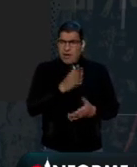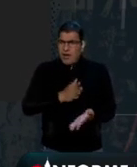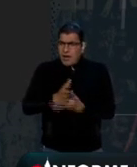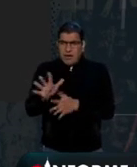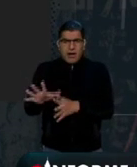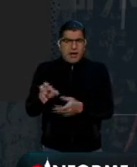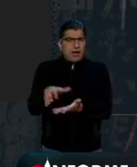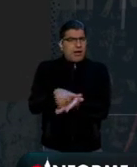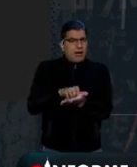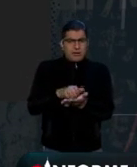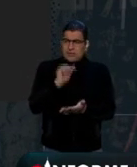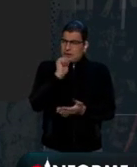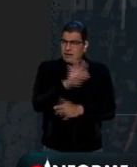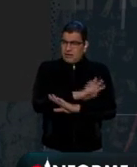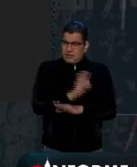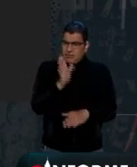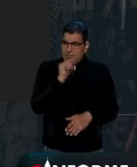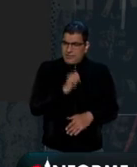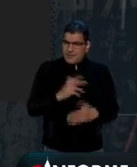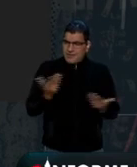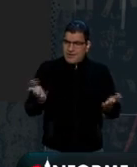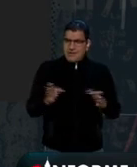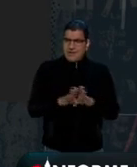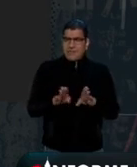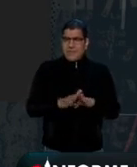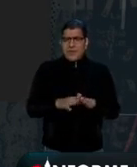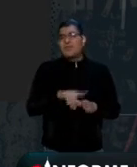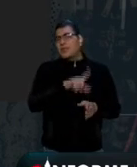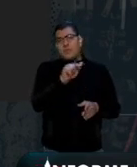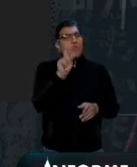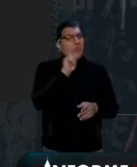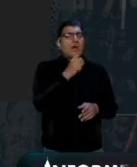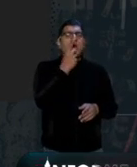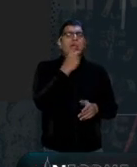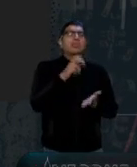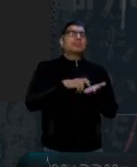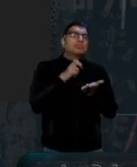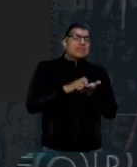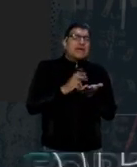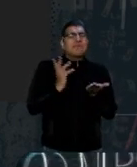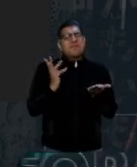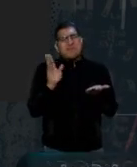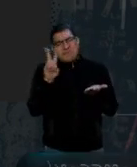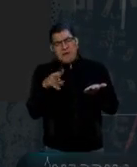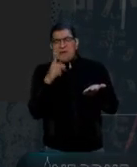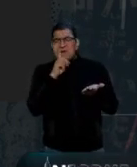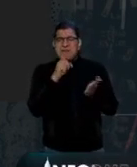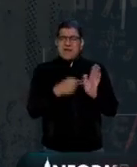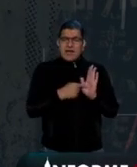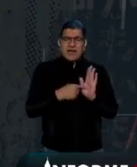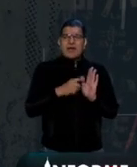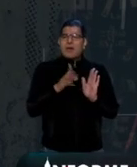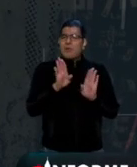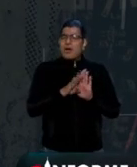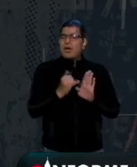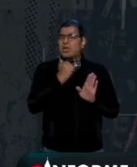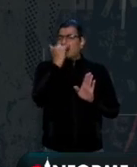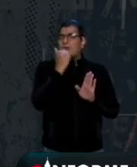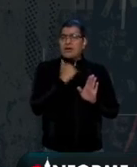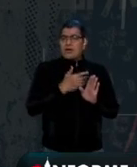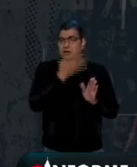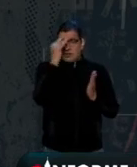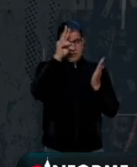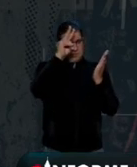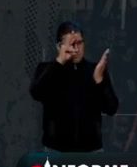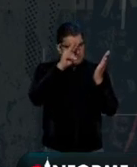ahorros. Y después ella se corrige, pero en realidad no se corrige, muestra que está equivocada o que no leyó